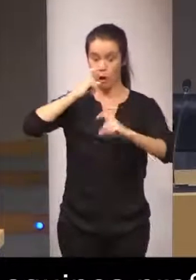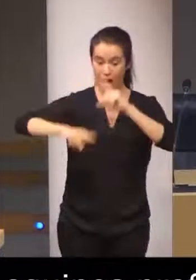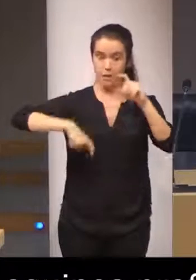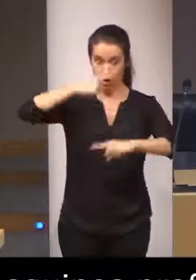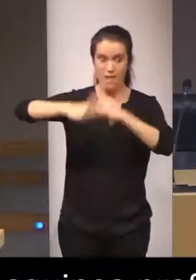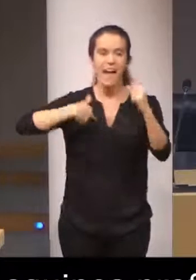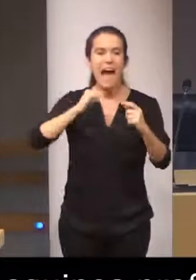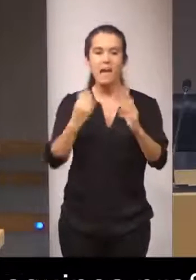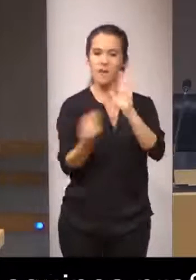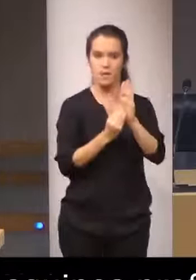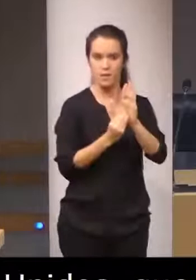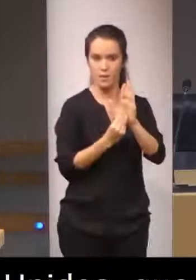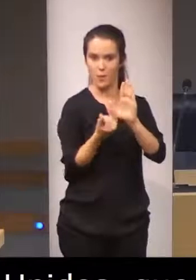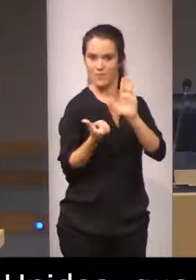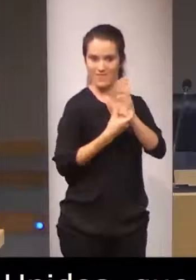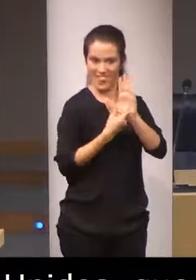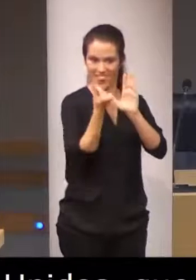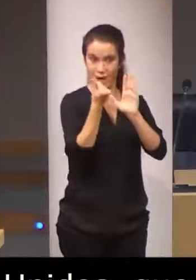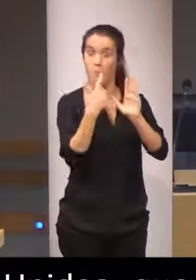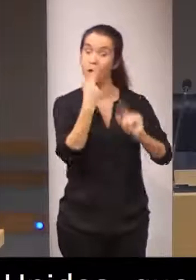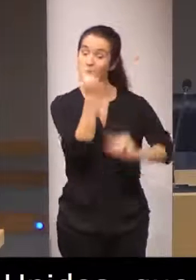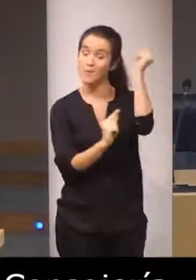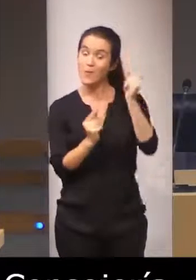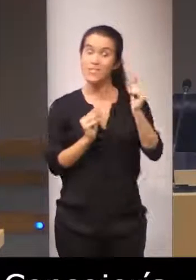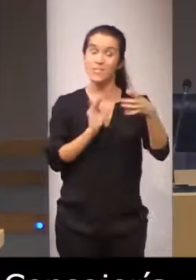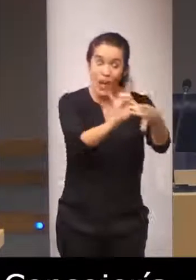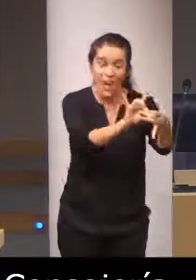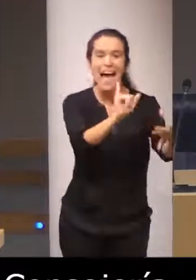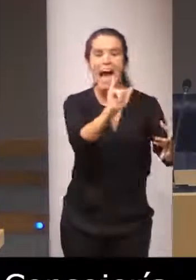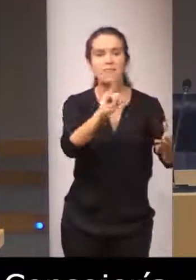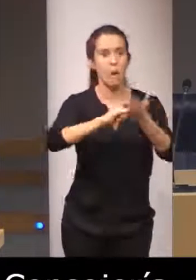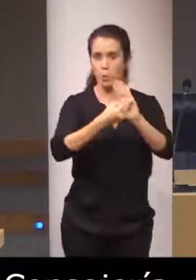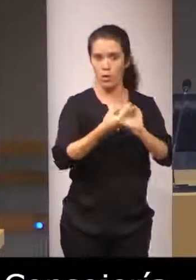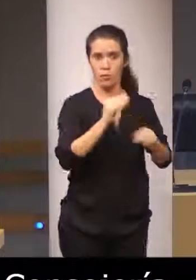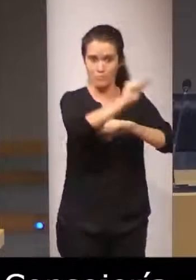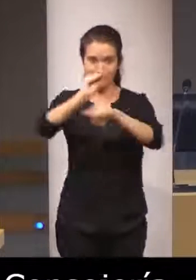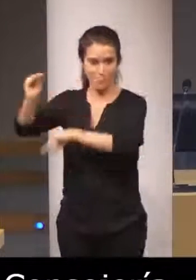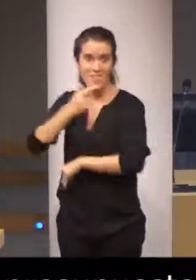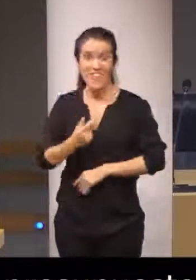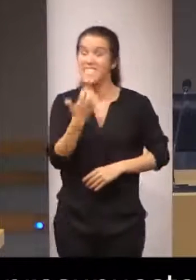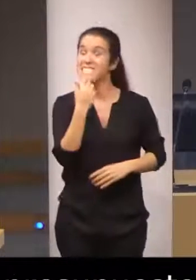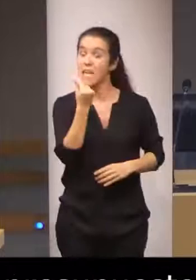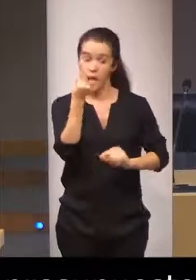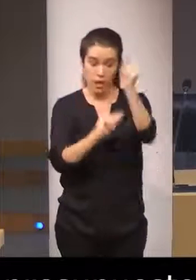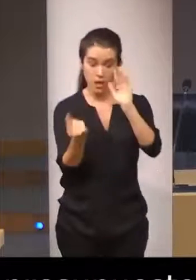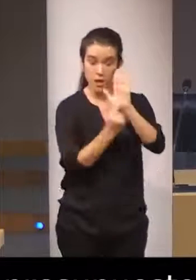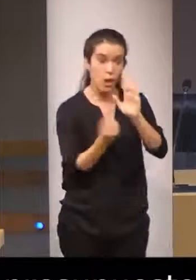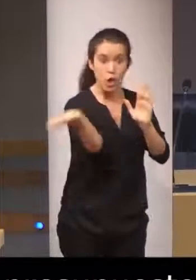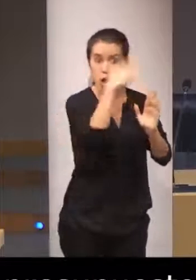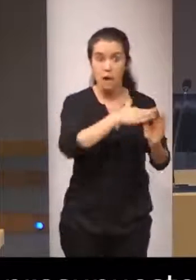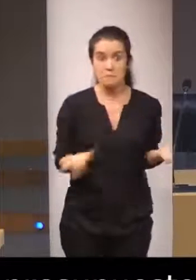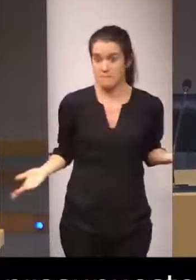las partidas correspondientes porque habiendo partidas proyectos hay para todo si no hay dinero sin